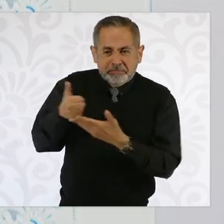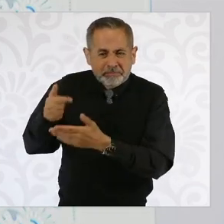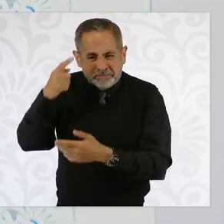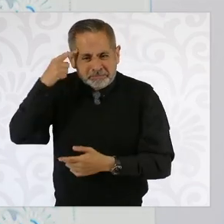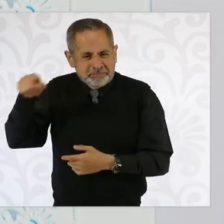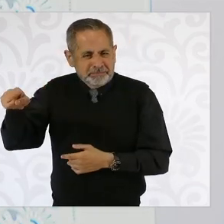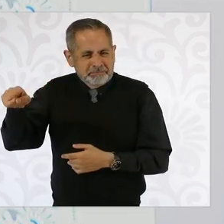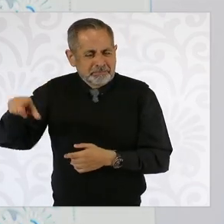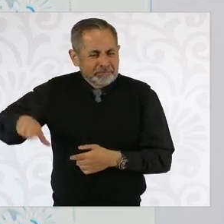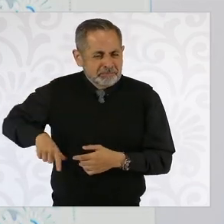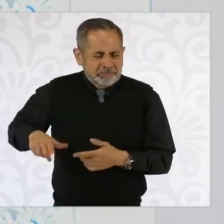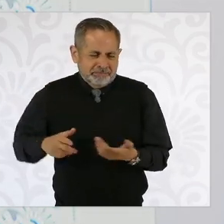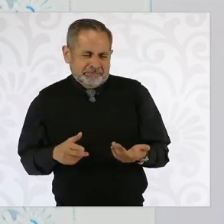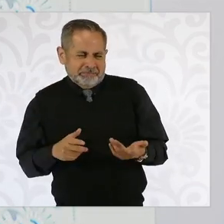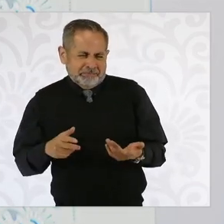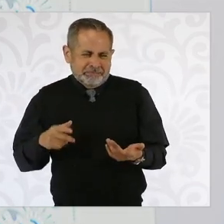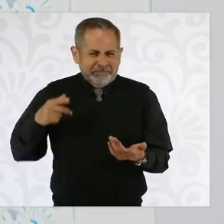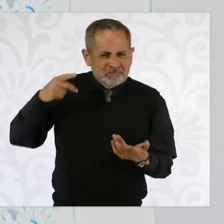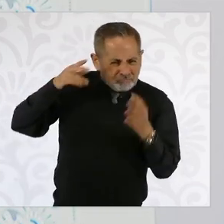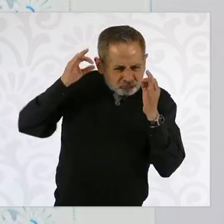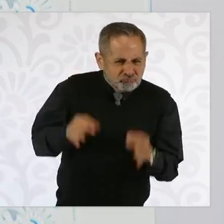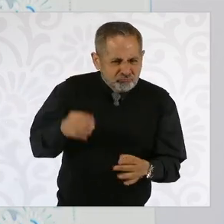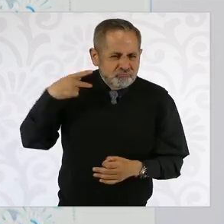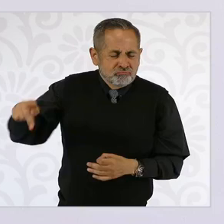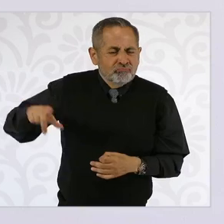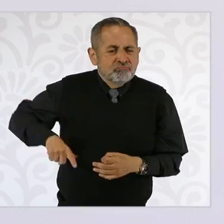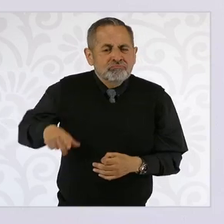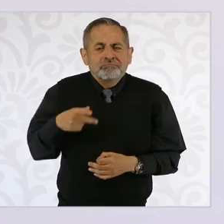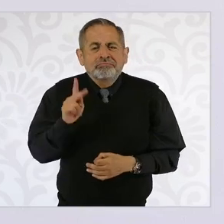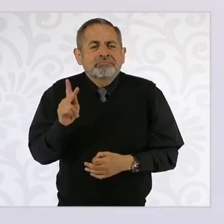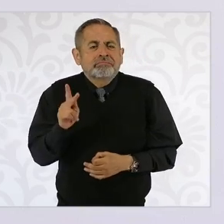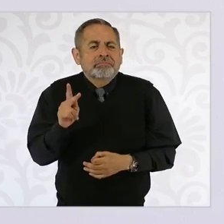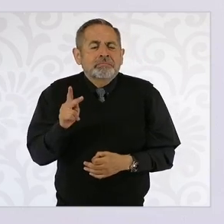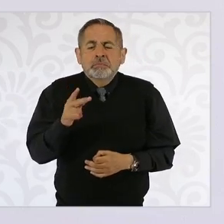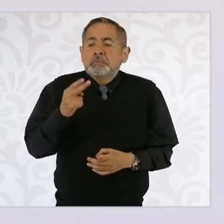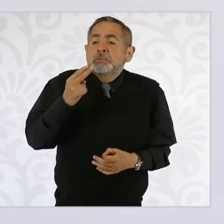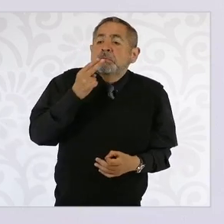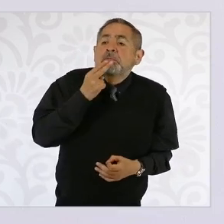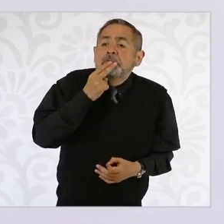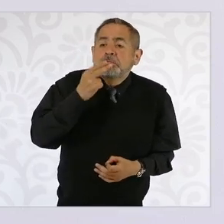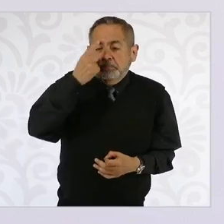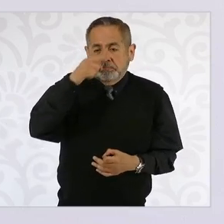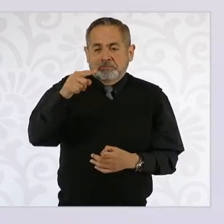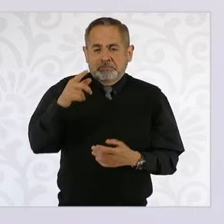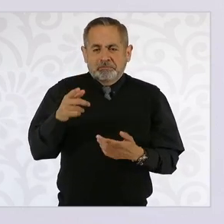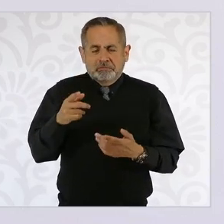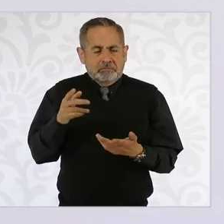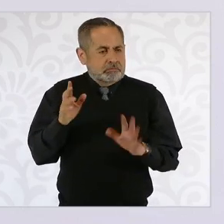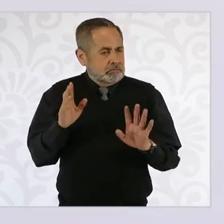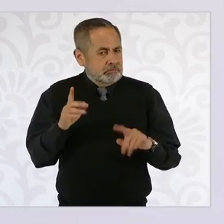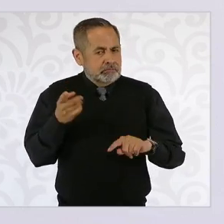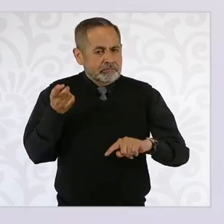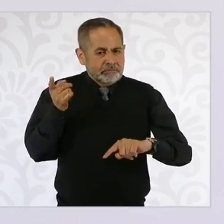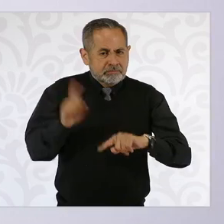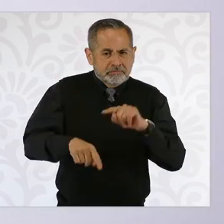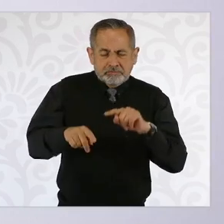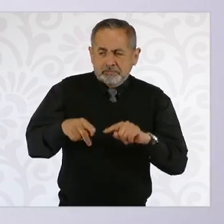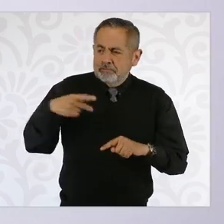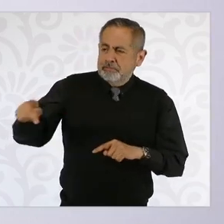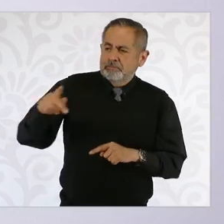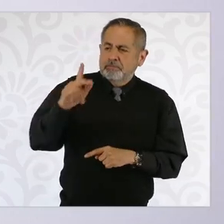aunque formalmente eran del Estado, al hacerlas productivas y quitarles el nombre de